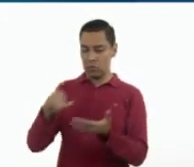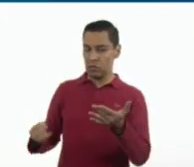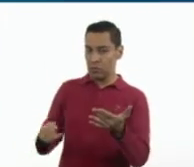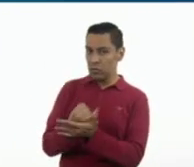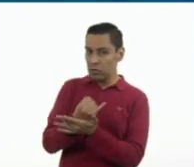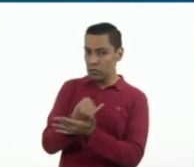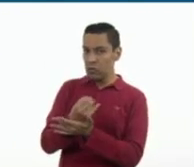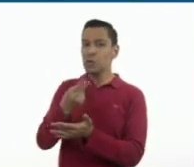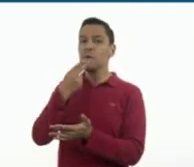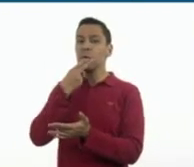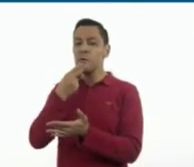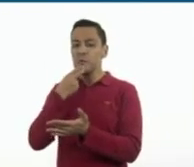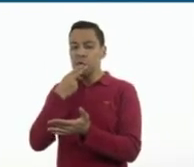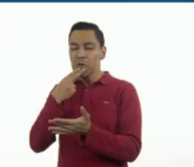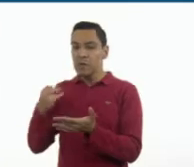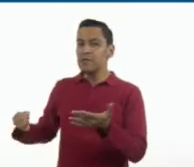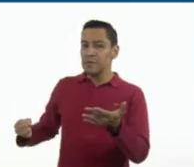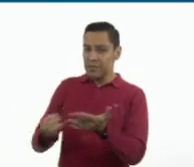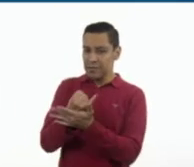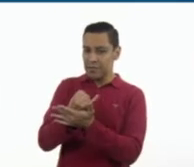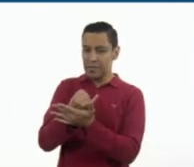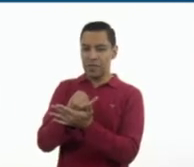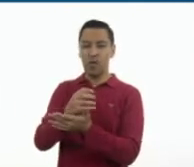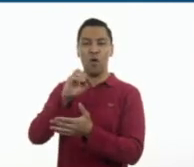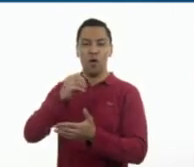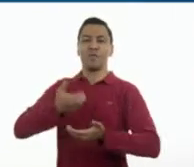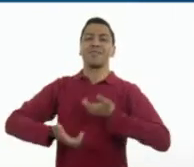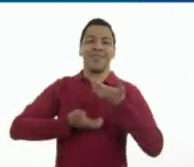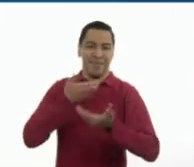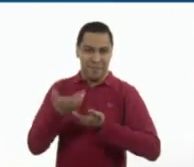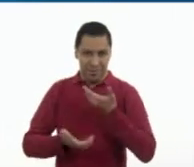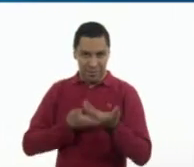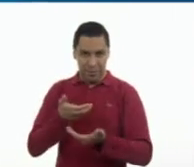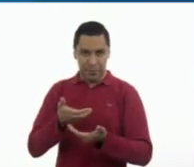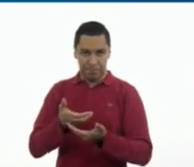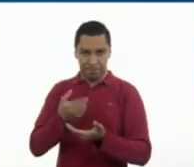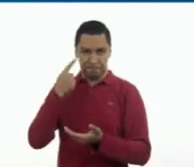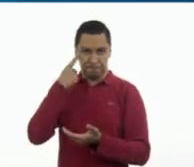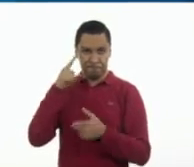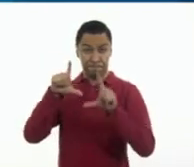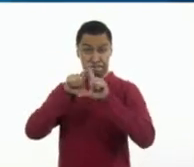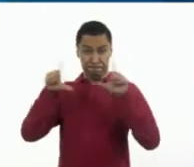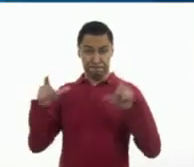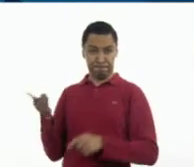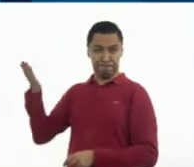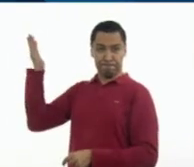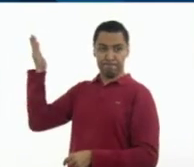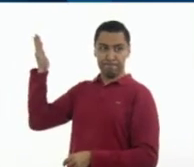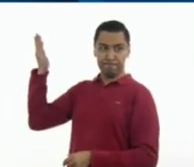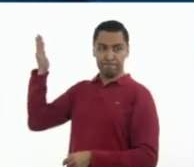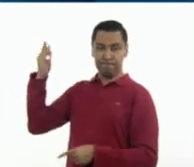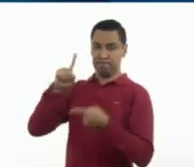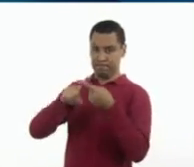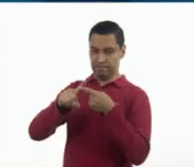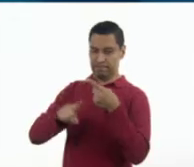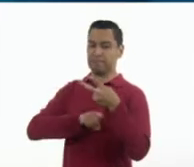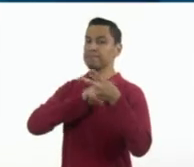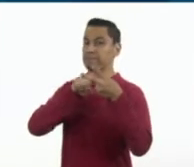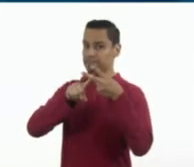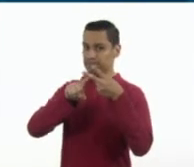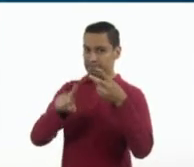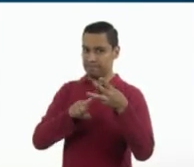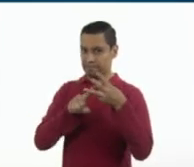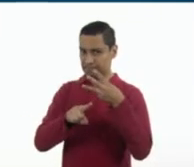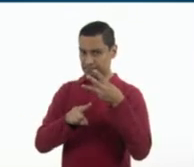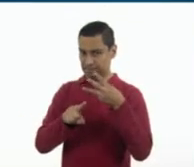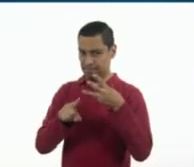producto o un servicio. Fíjate bien, vamos a ver precisamente los anuncios que se van a mostrar,